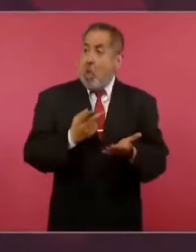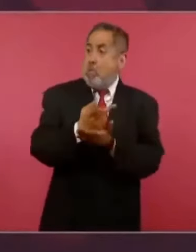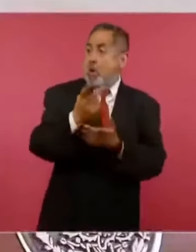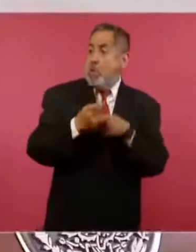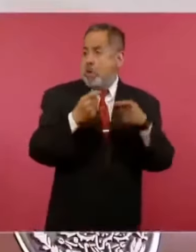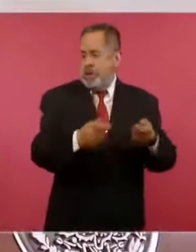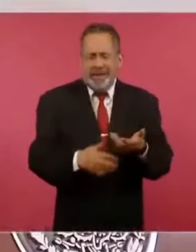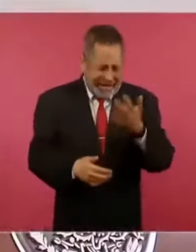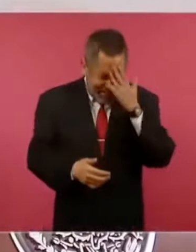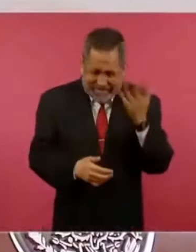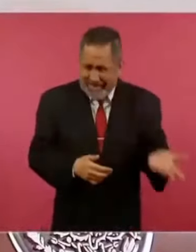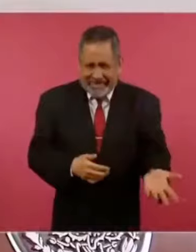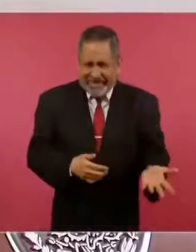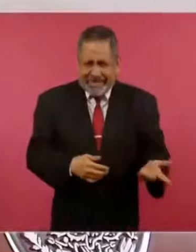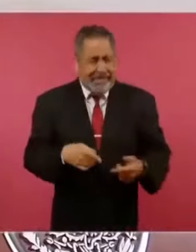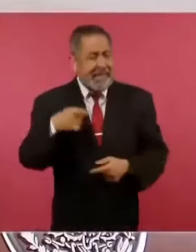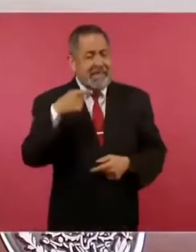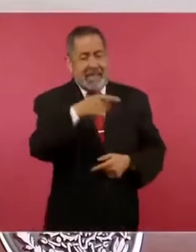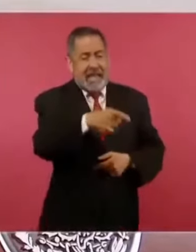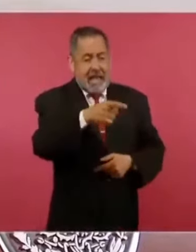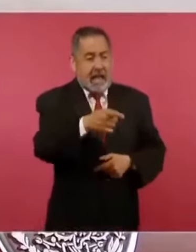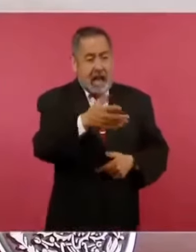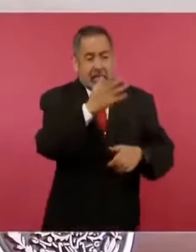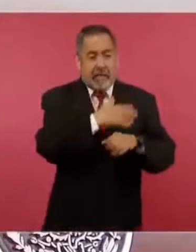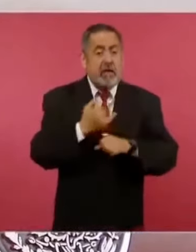la información de Assange,